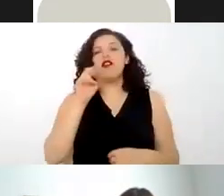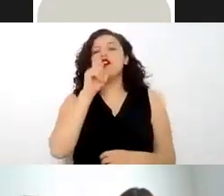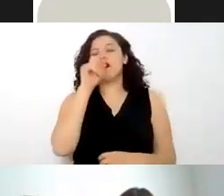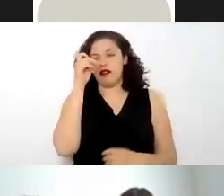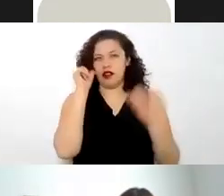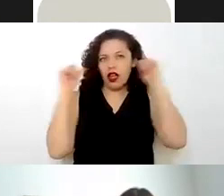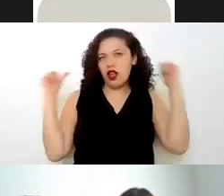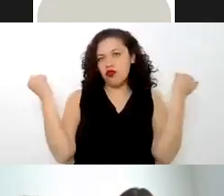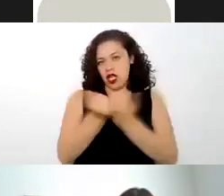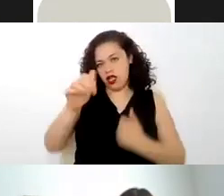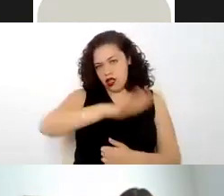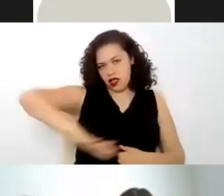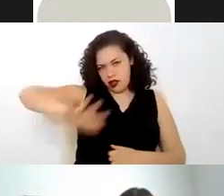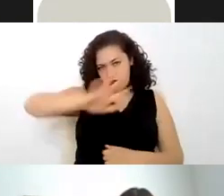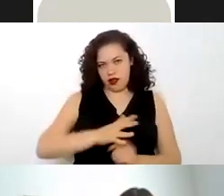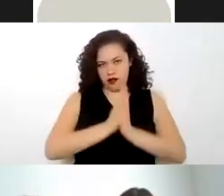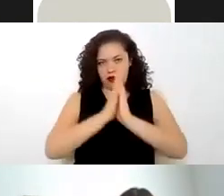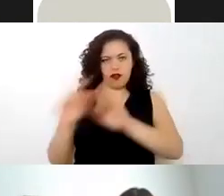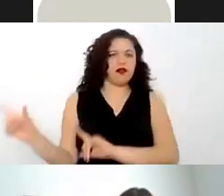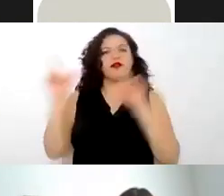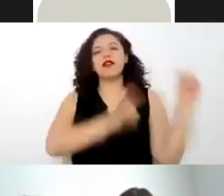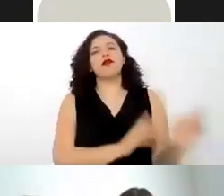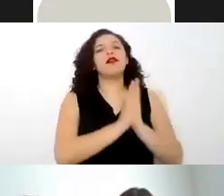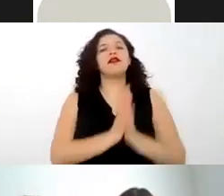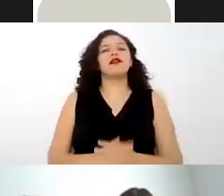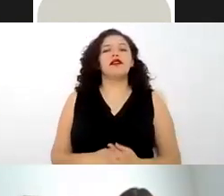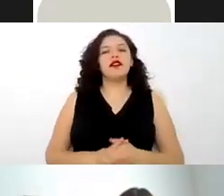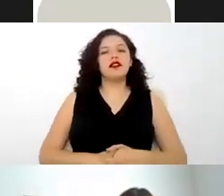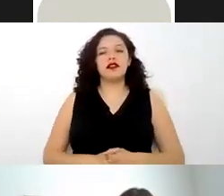civiles me podrías apoyar con la siguiente diapositiva por favor